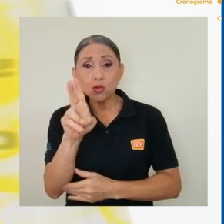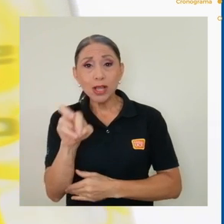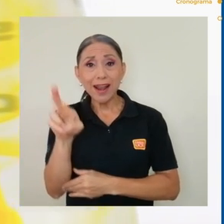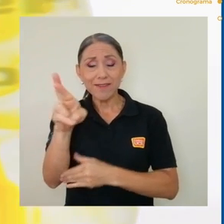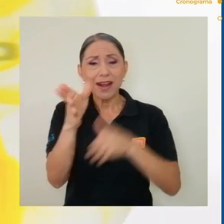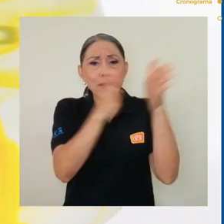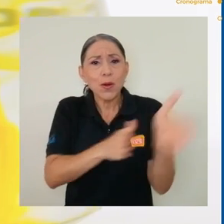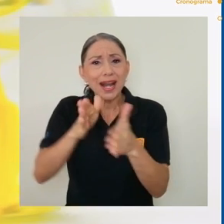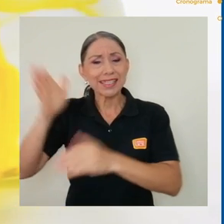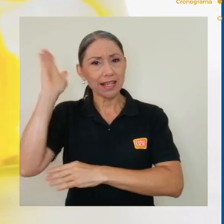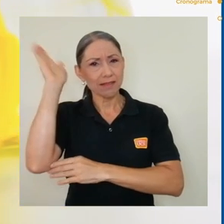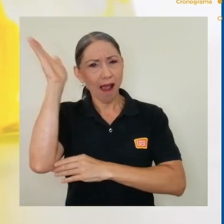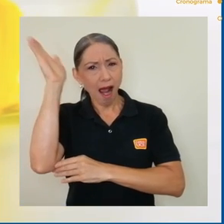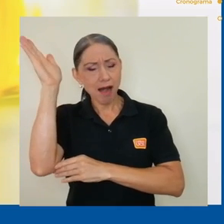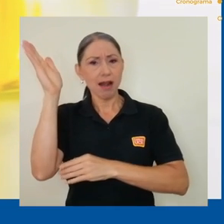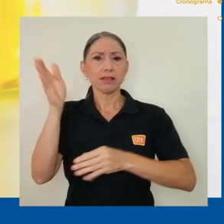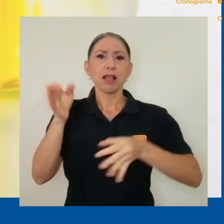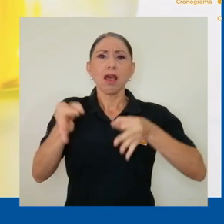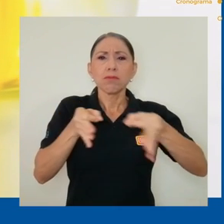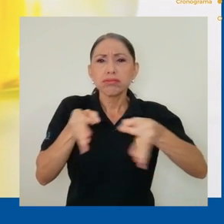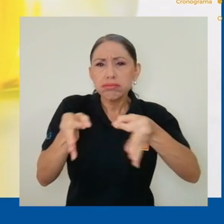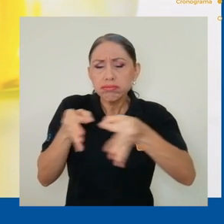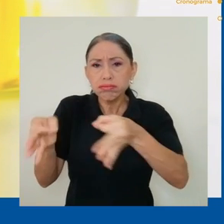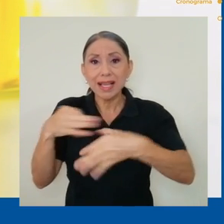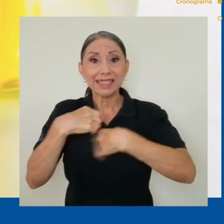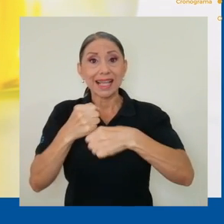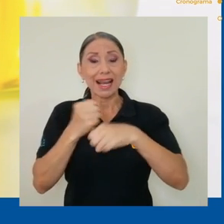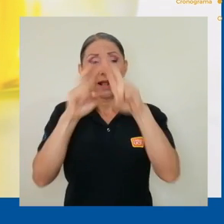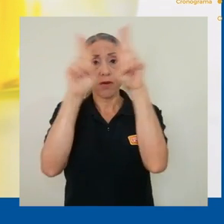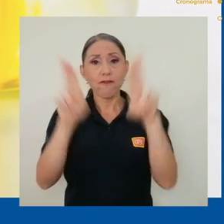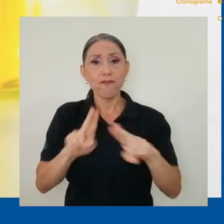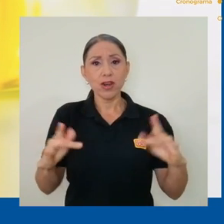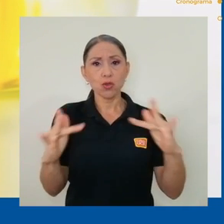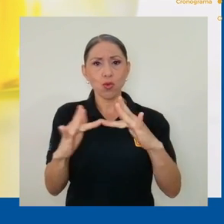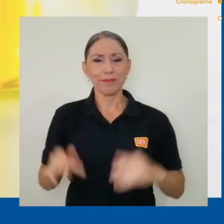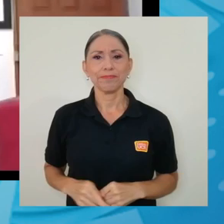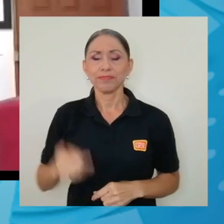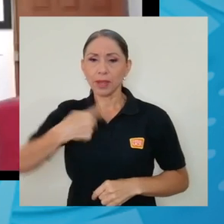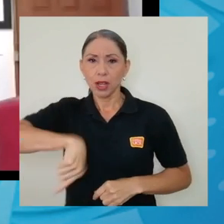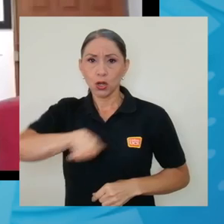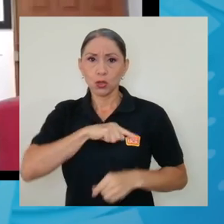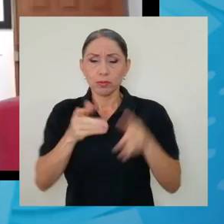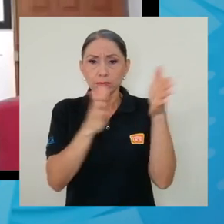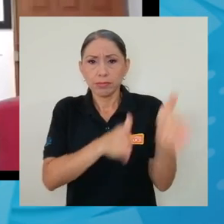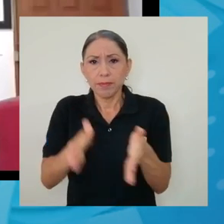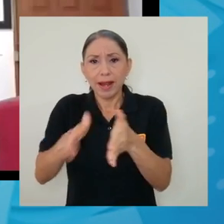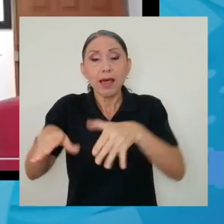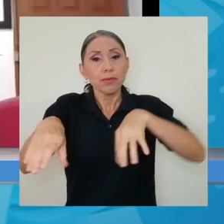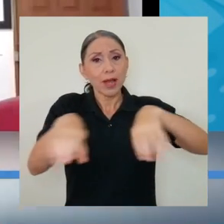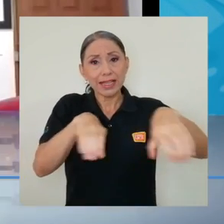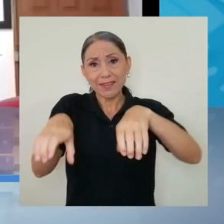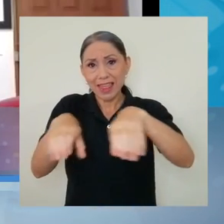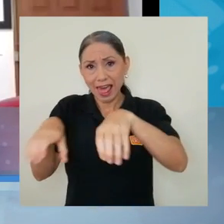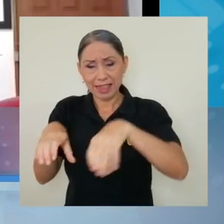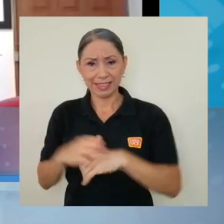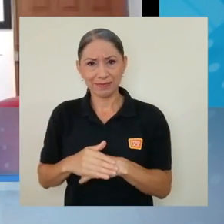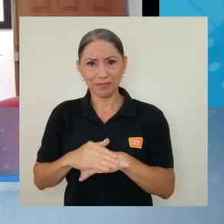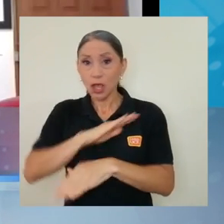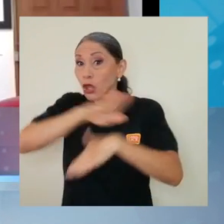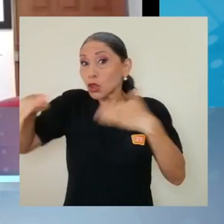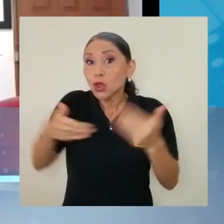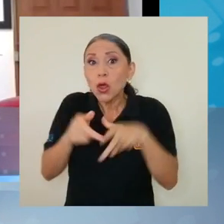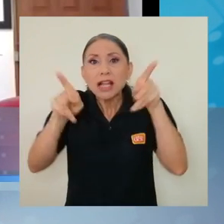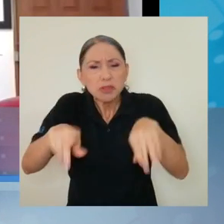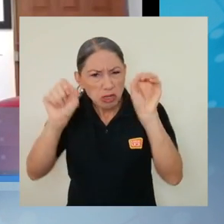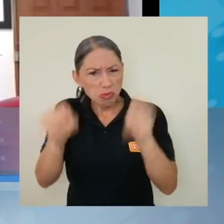charlas y conferencias las cuales se realizarán de forma virtual hemos preparado actividades que van a llevar a todas las